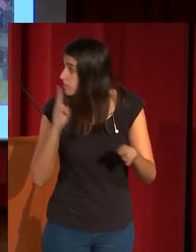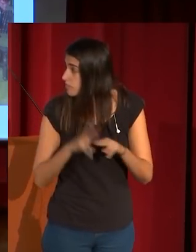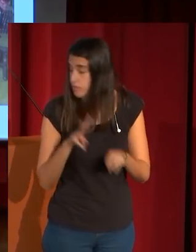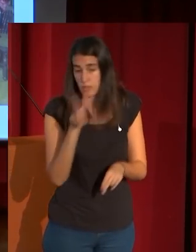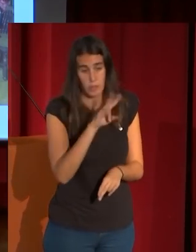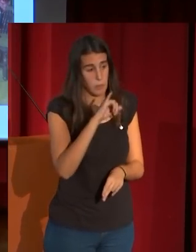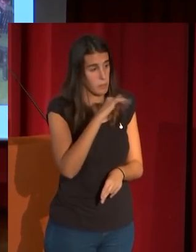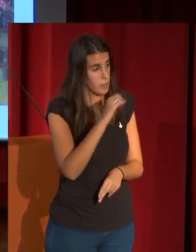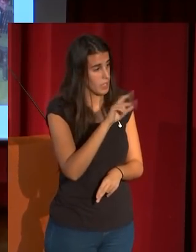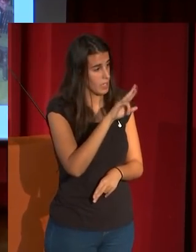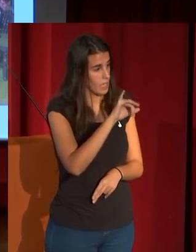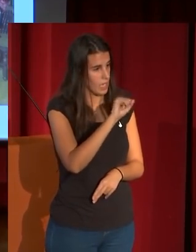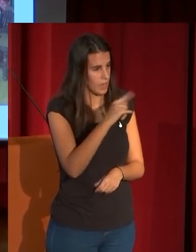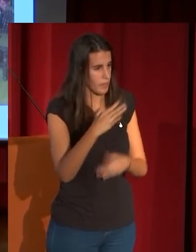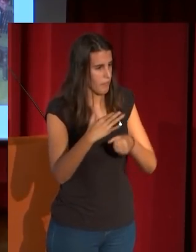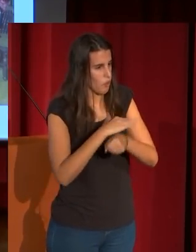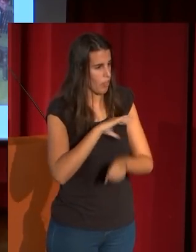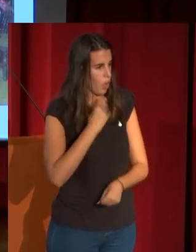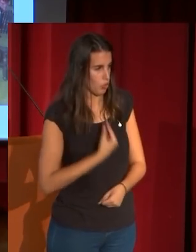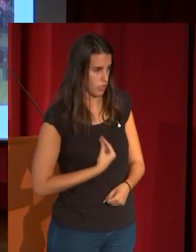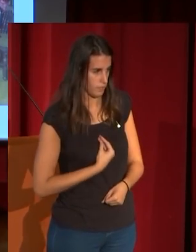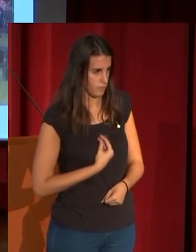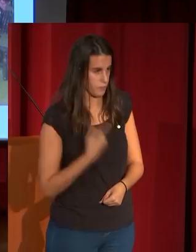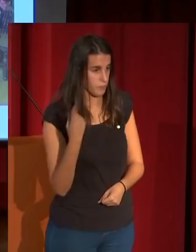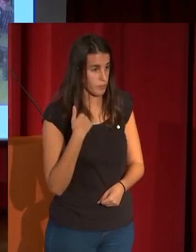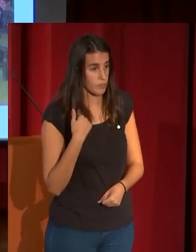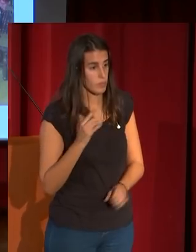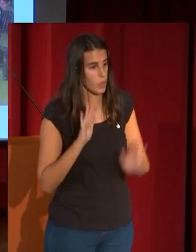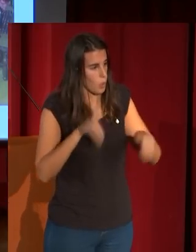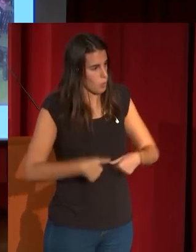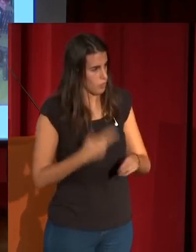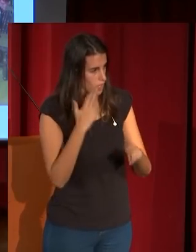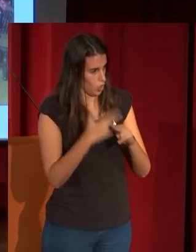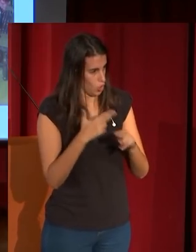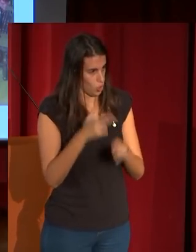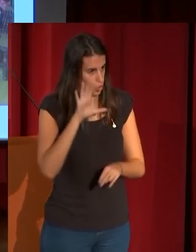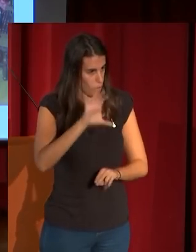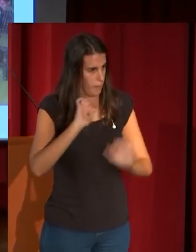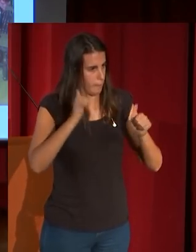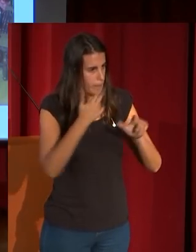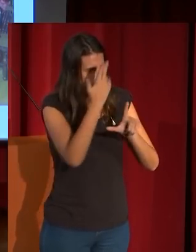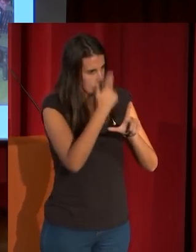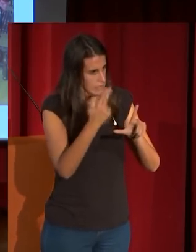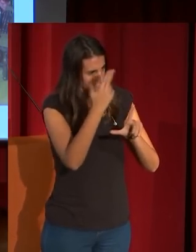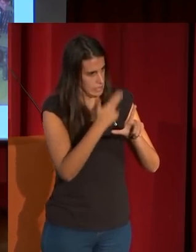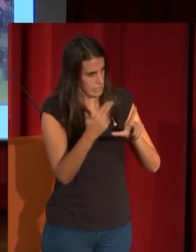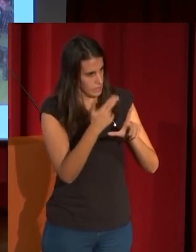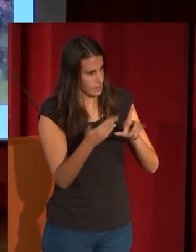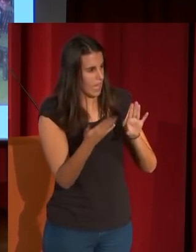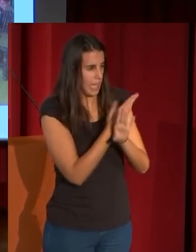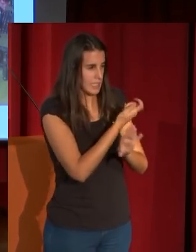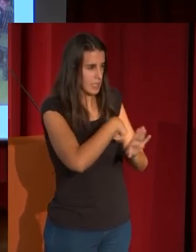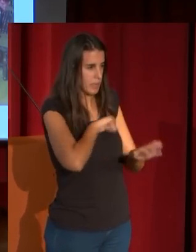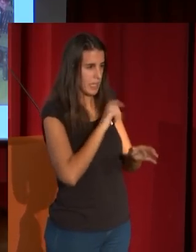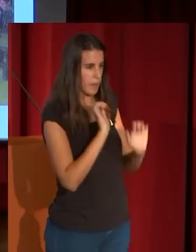trasunto sobre todo de Goya. Cuando él está en Roma, que es cuando inicia el cuadro, aunque tiene unos apuntes previos realizados en